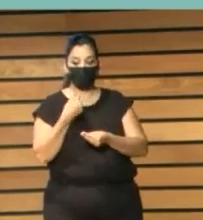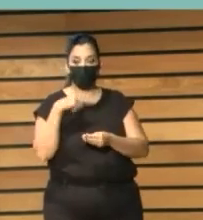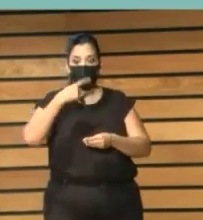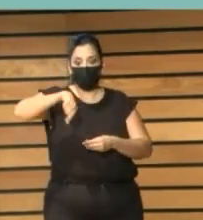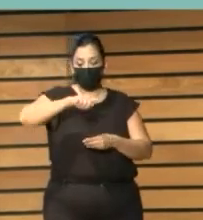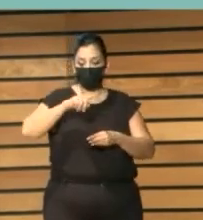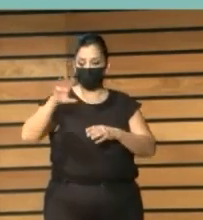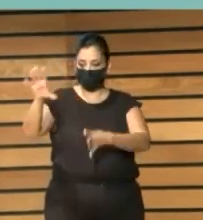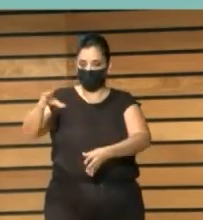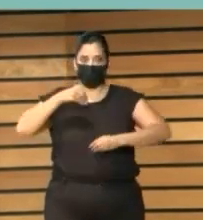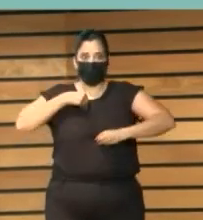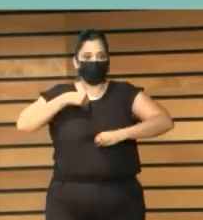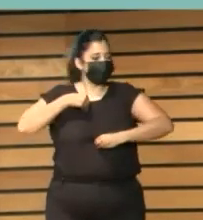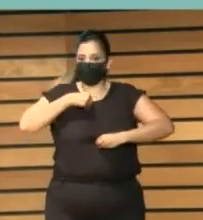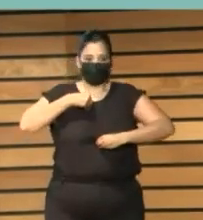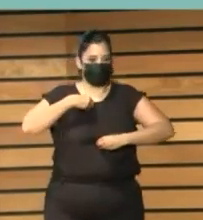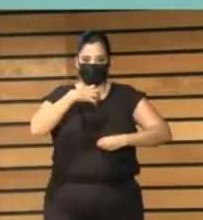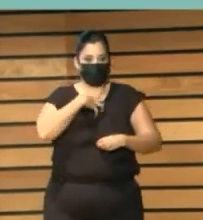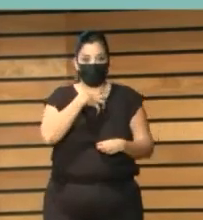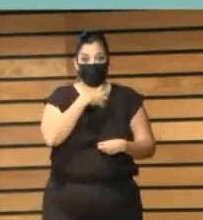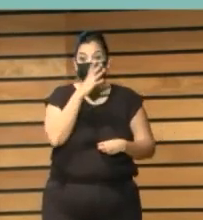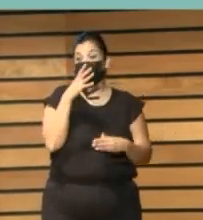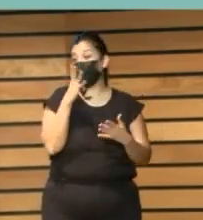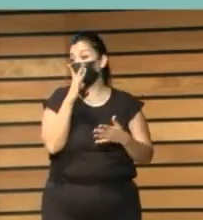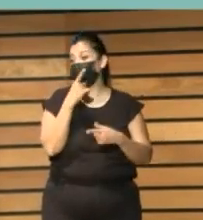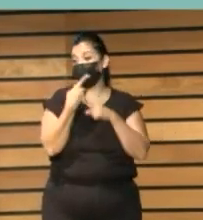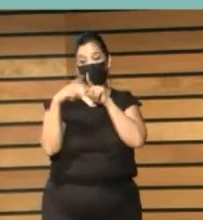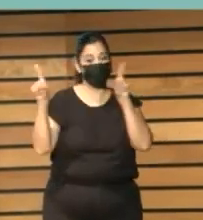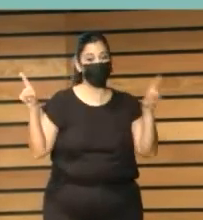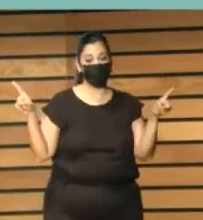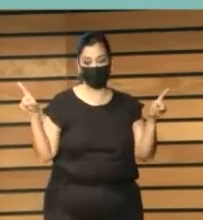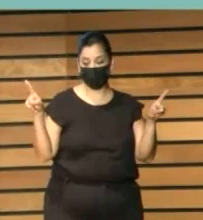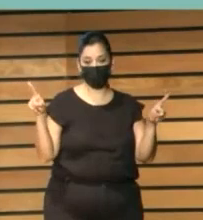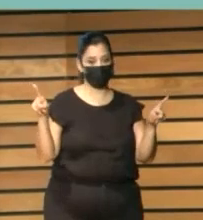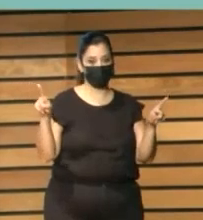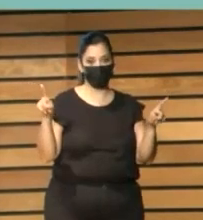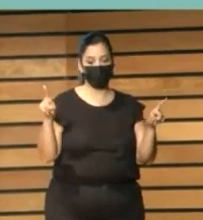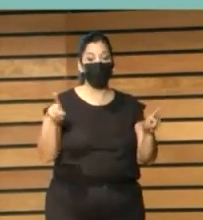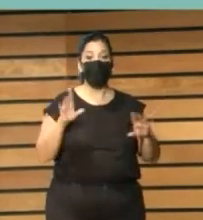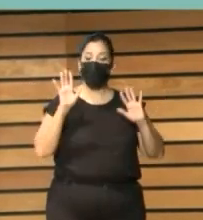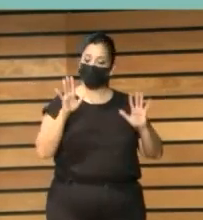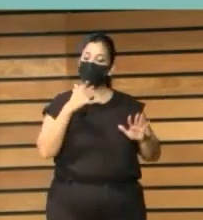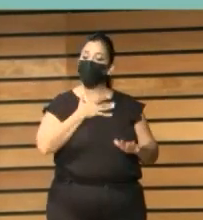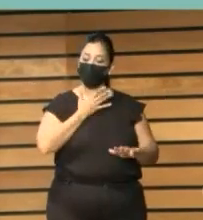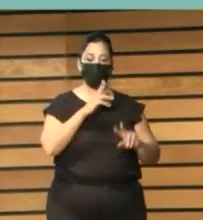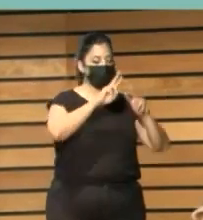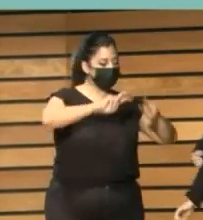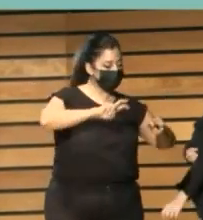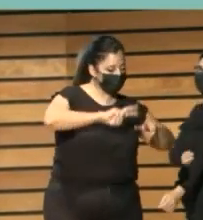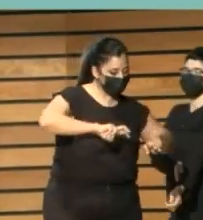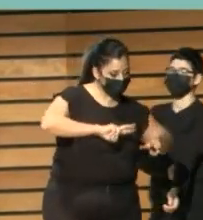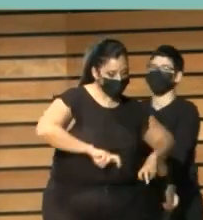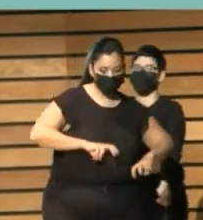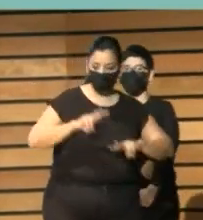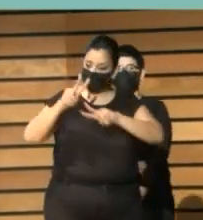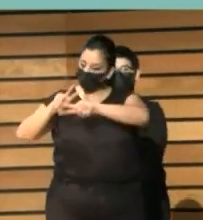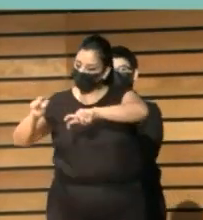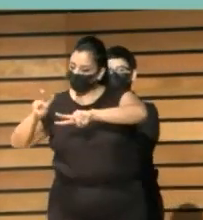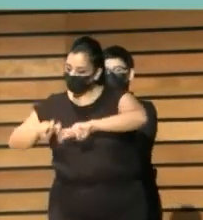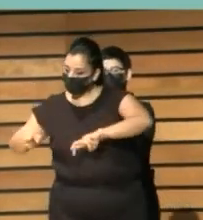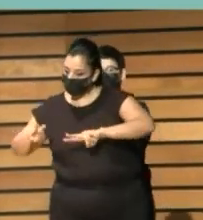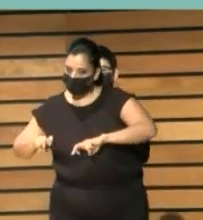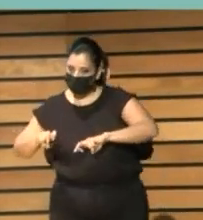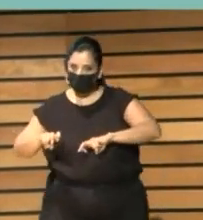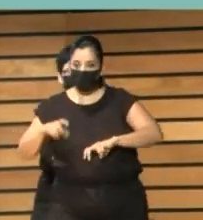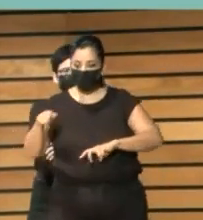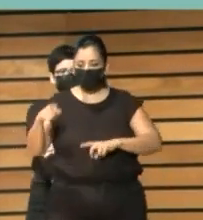espacios diferentes los nuestros y los de ellos, pero sí que podemos analizar y hacernos una pregunta ¿qué nos